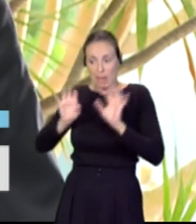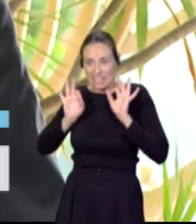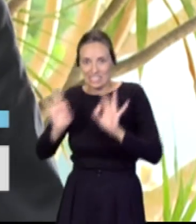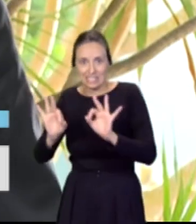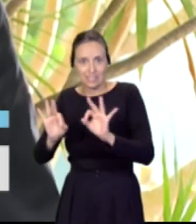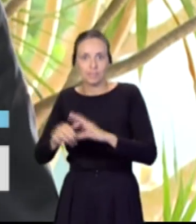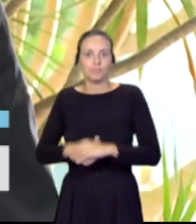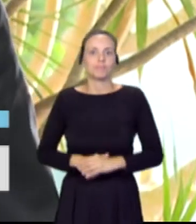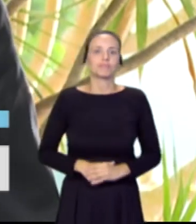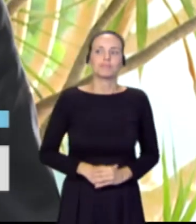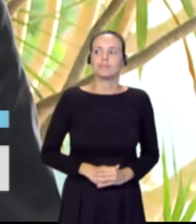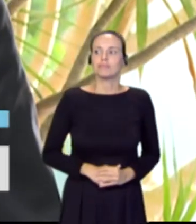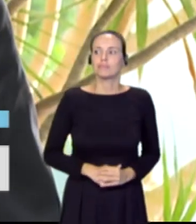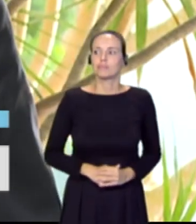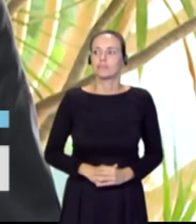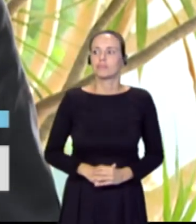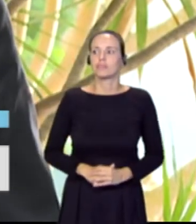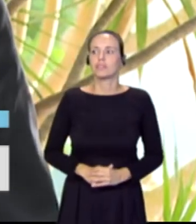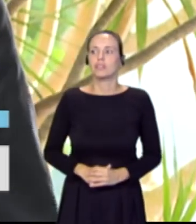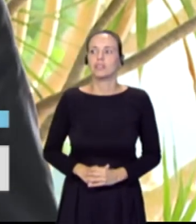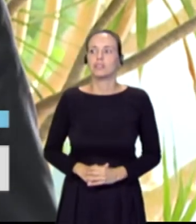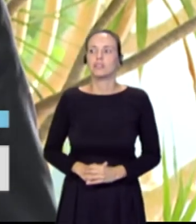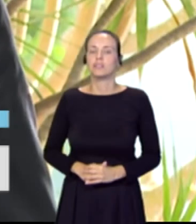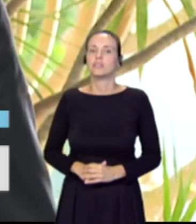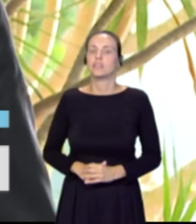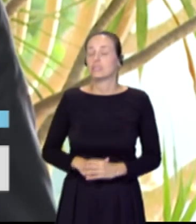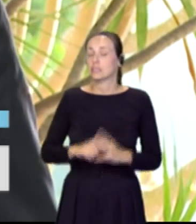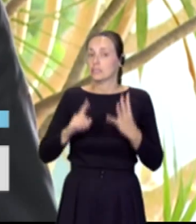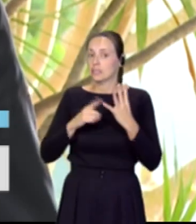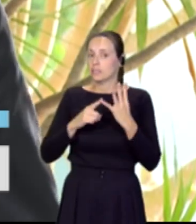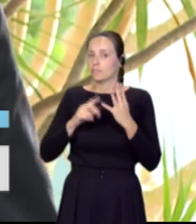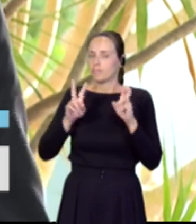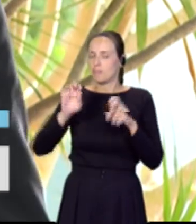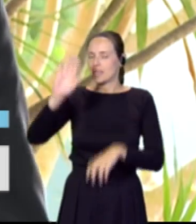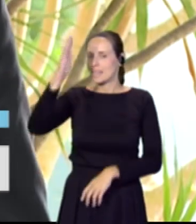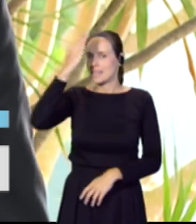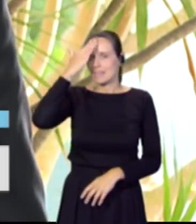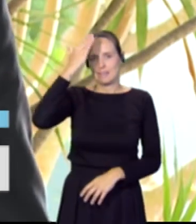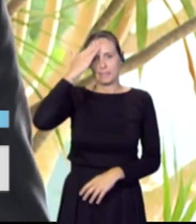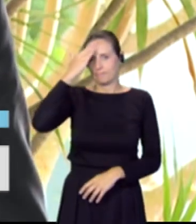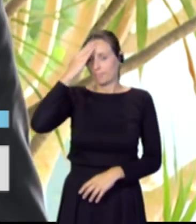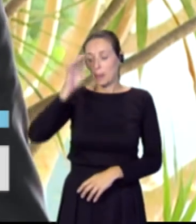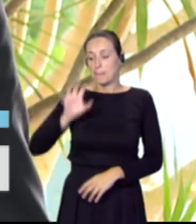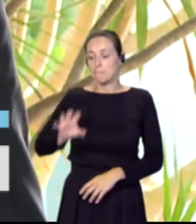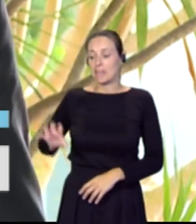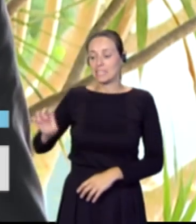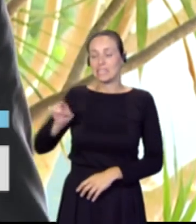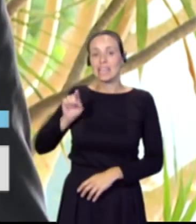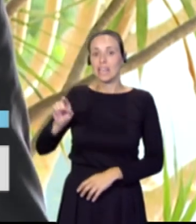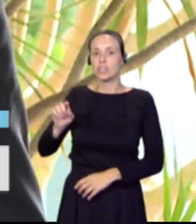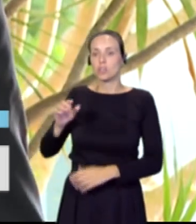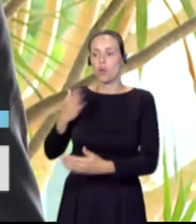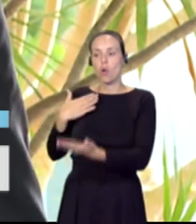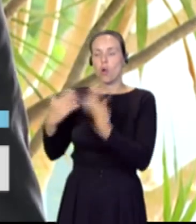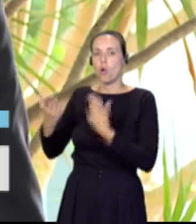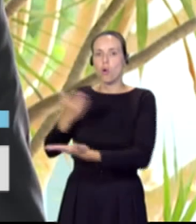Esto es un asunto clave. La cooperación con estos países tiene que ser